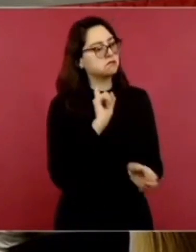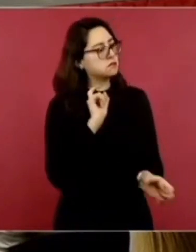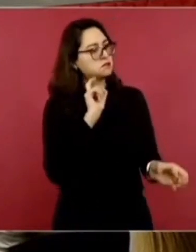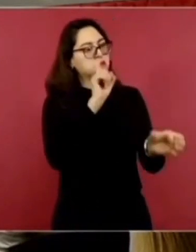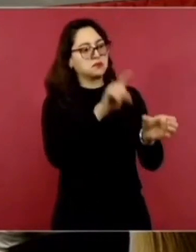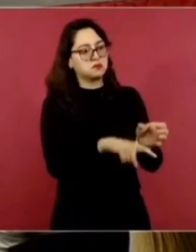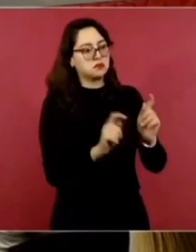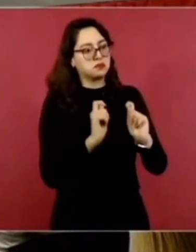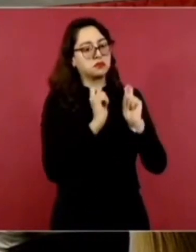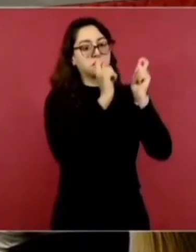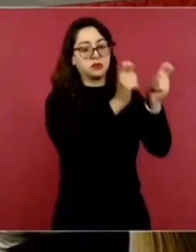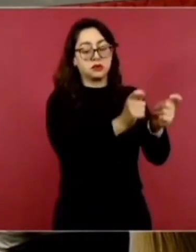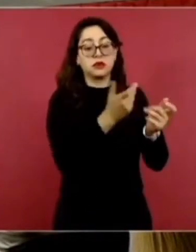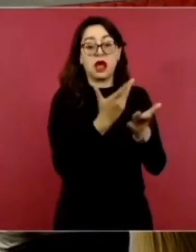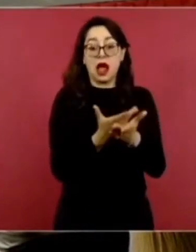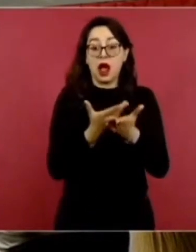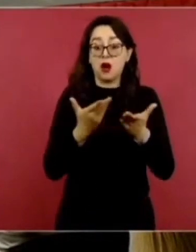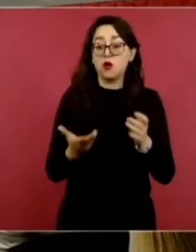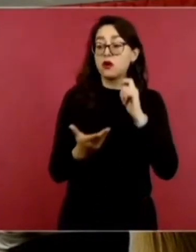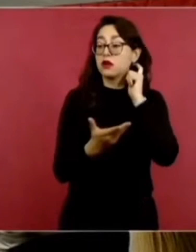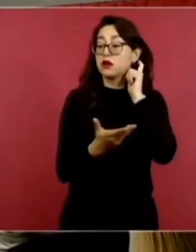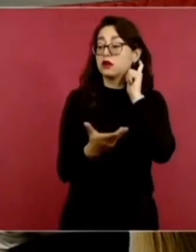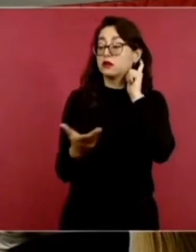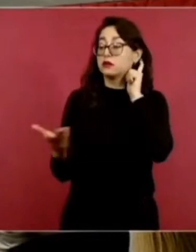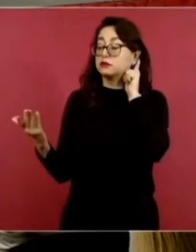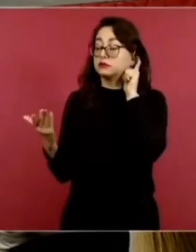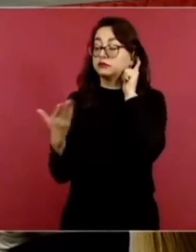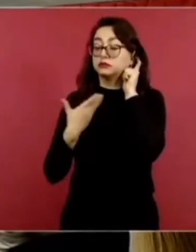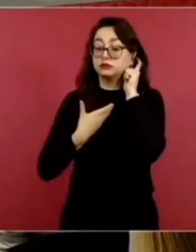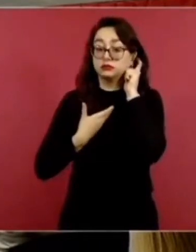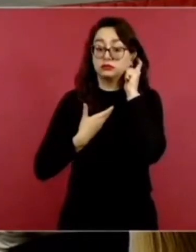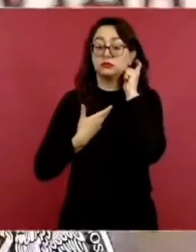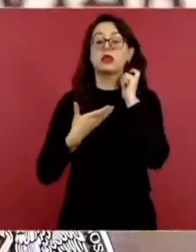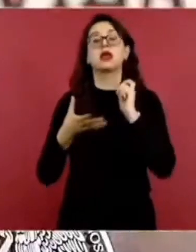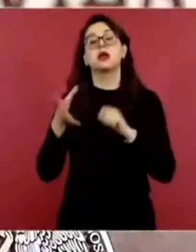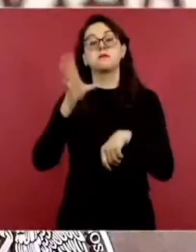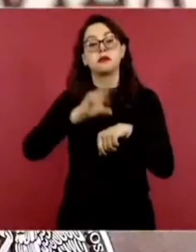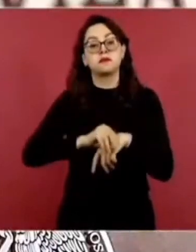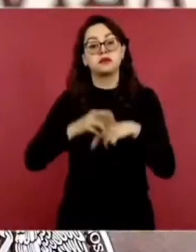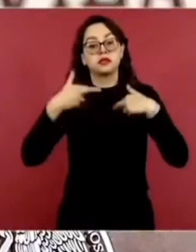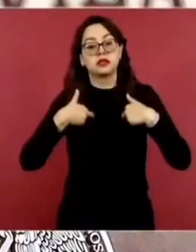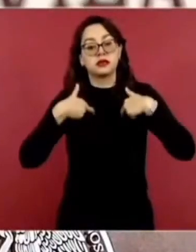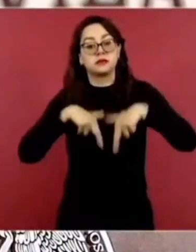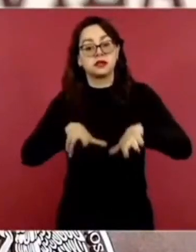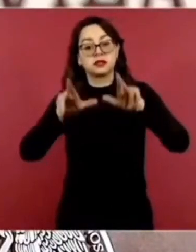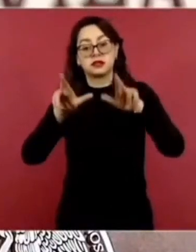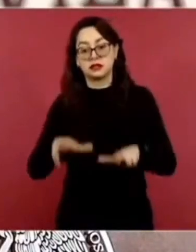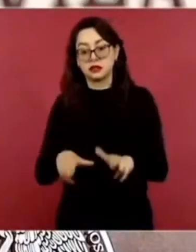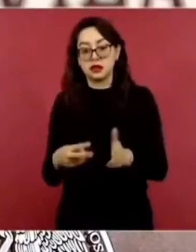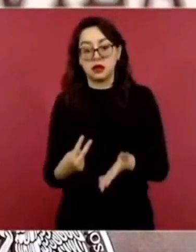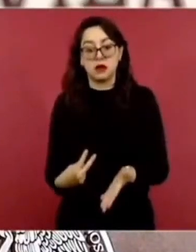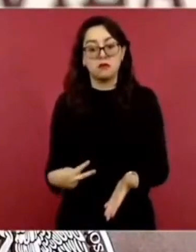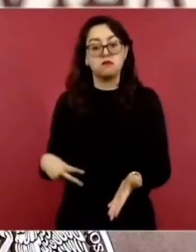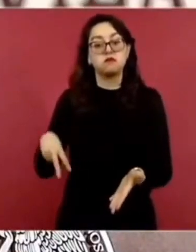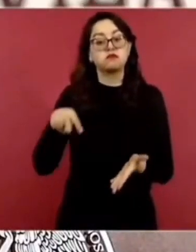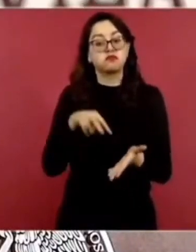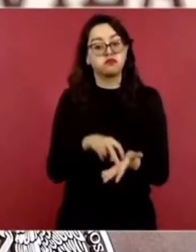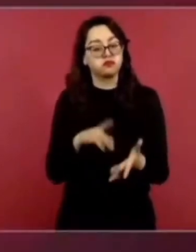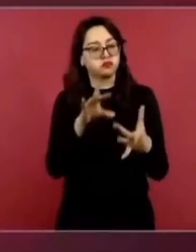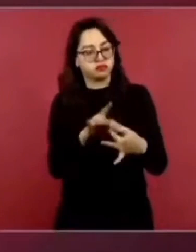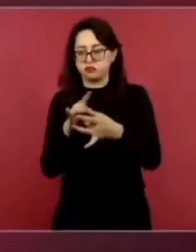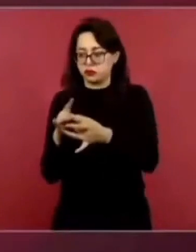hacen de tomar la palabra y representar a los gobernadores y gobernadoras, con los cuales ahora